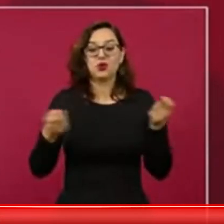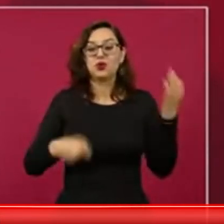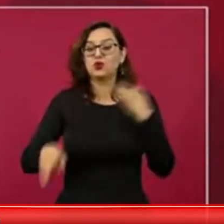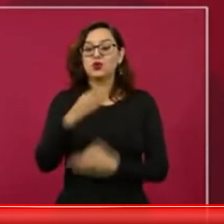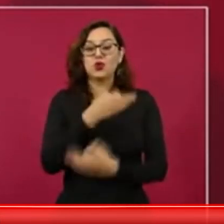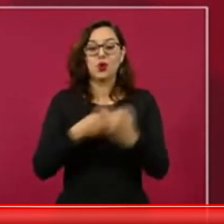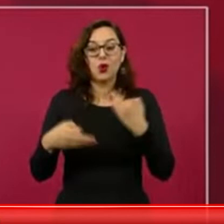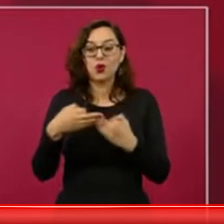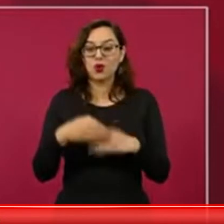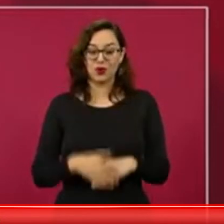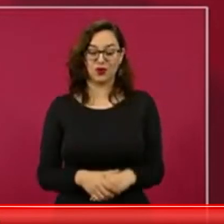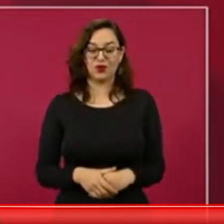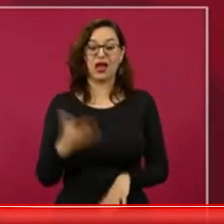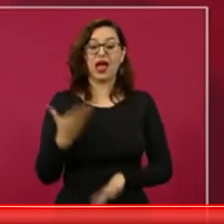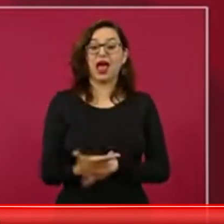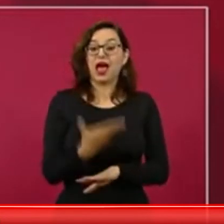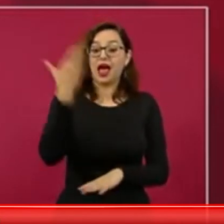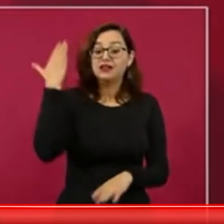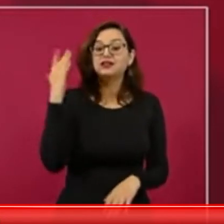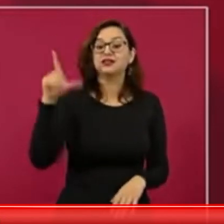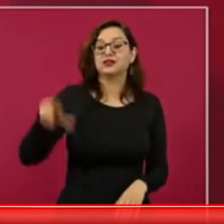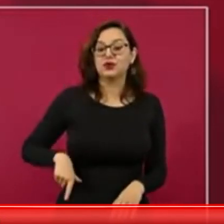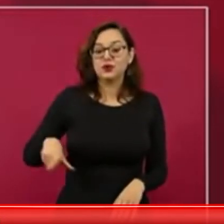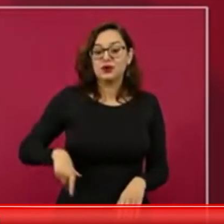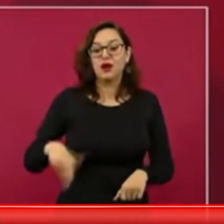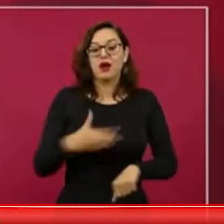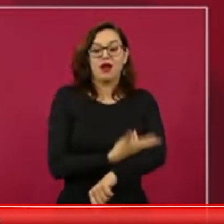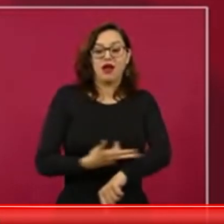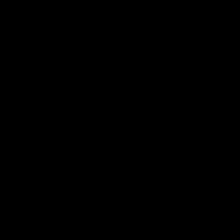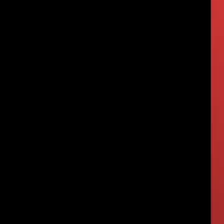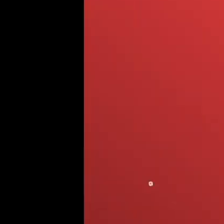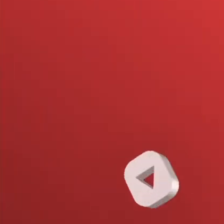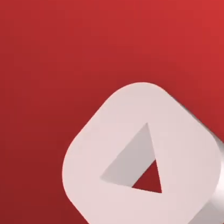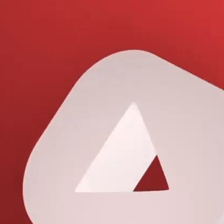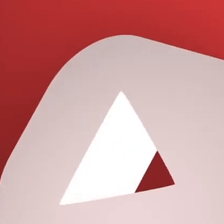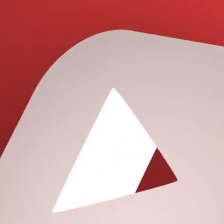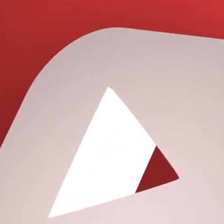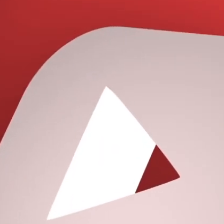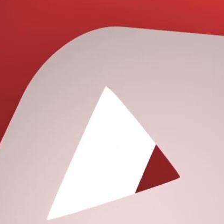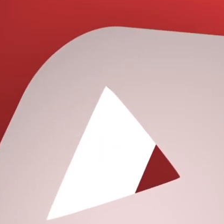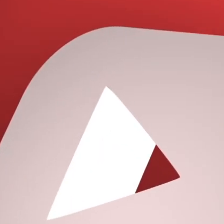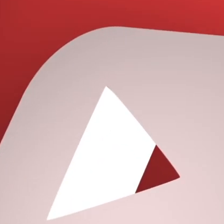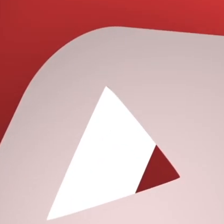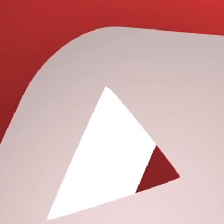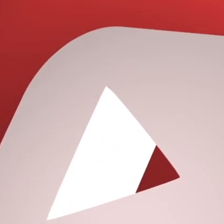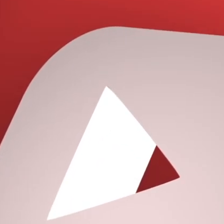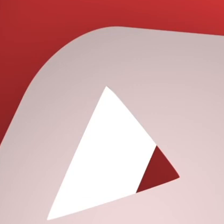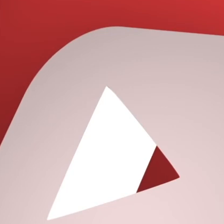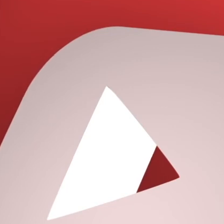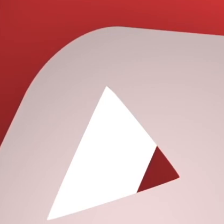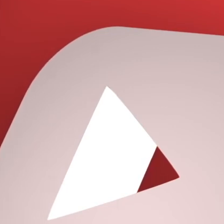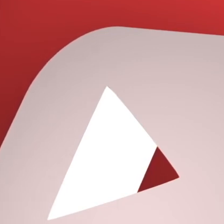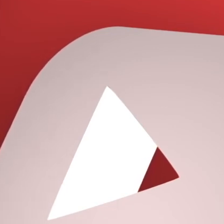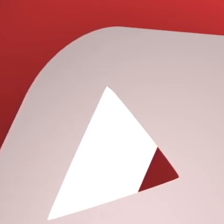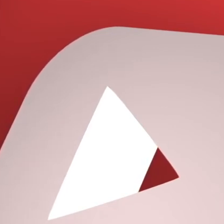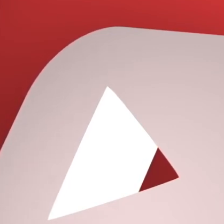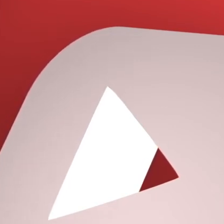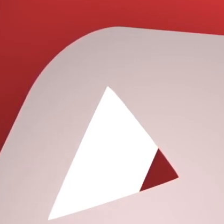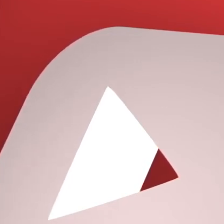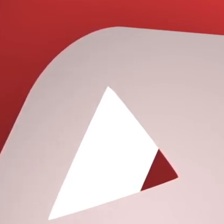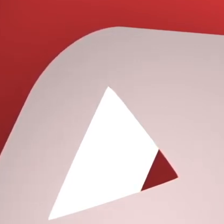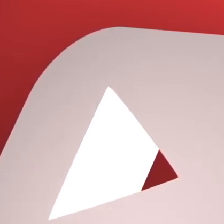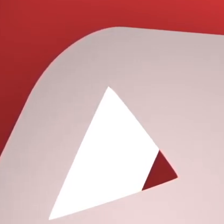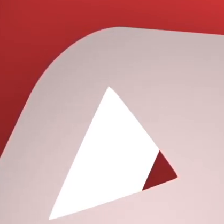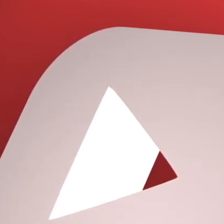las elecciones. Si te gusta este video, suscríbete, apoya la